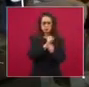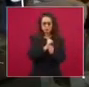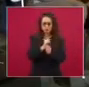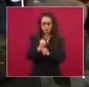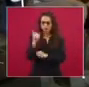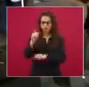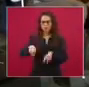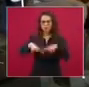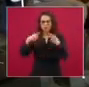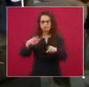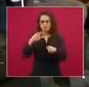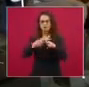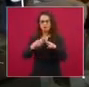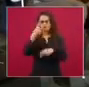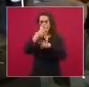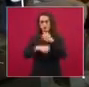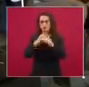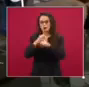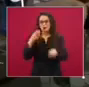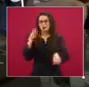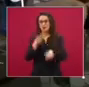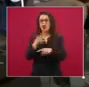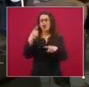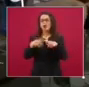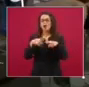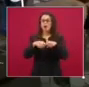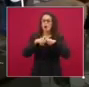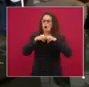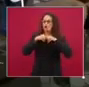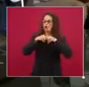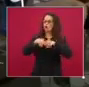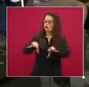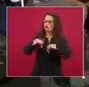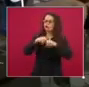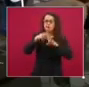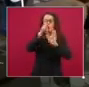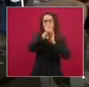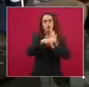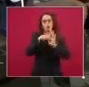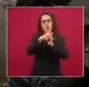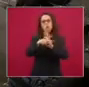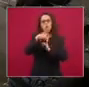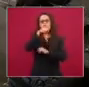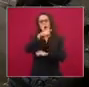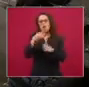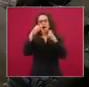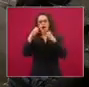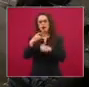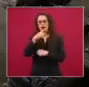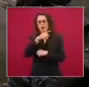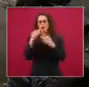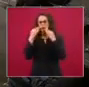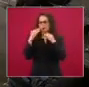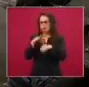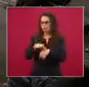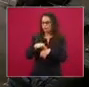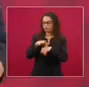12 años de cárcel a quienes difundieron los videos en los que se le observa recibir dinero de David León? Pues yo estoy de acuerdo con él.